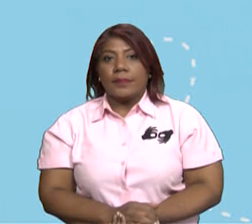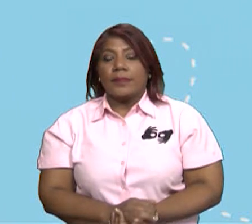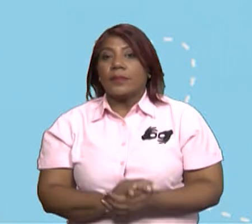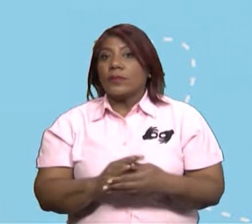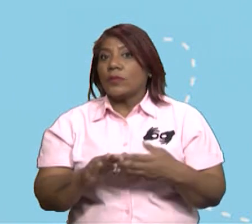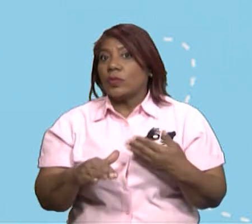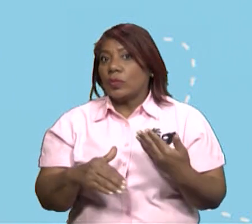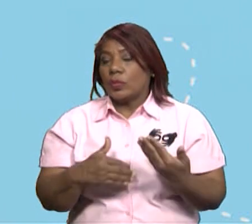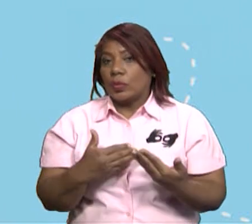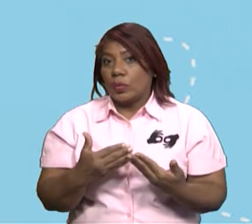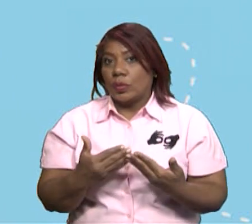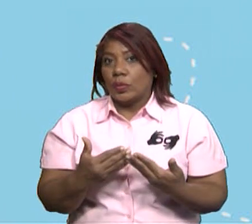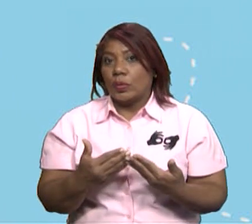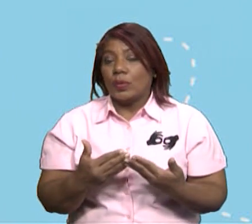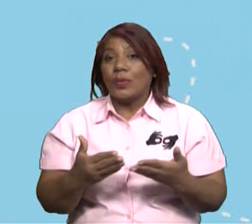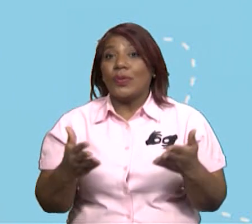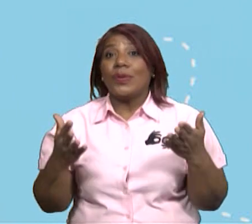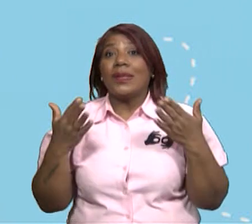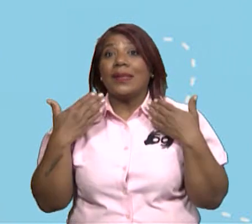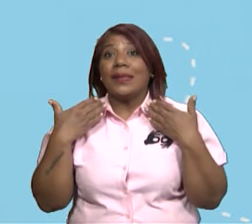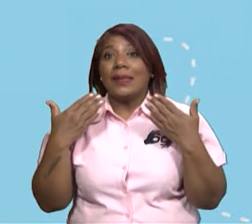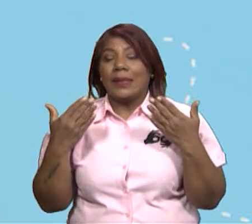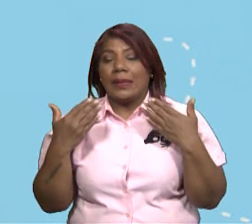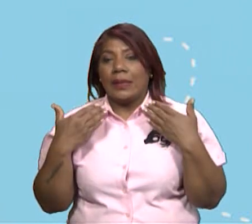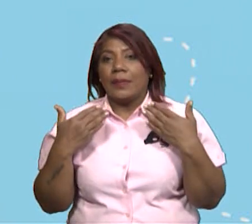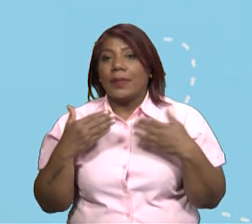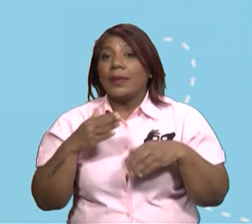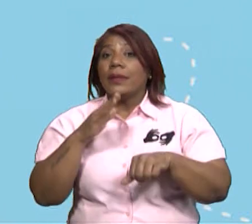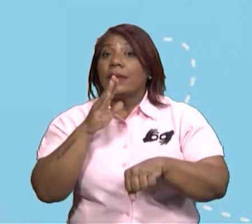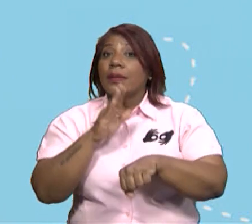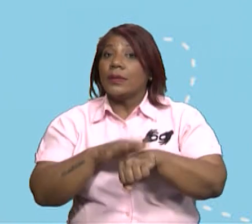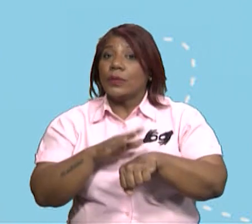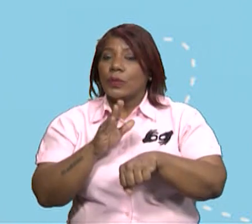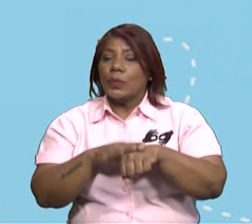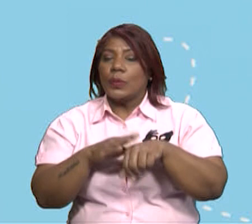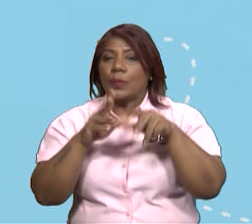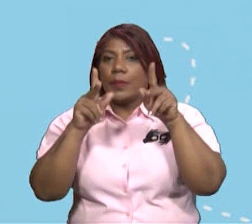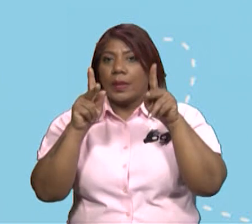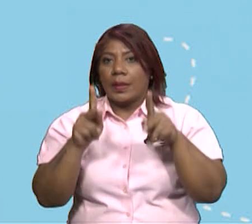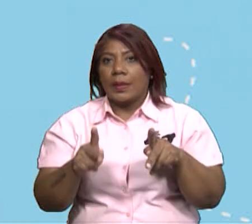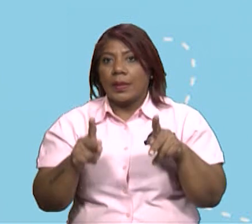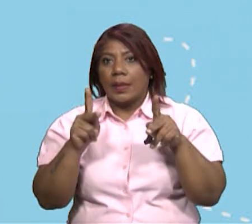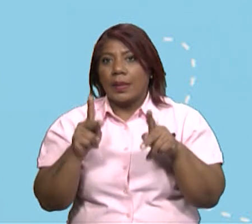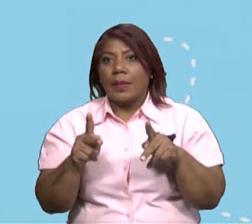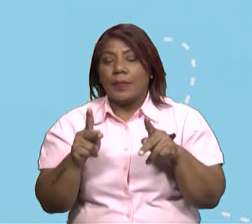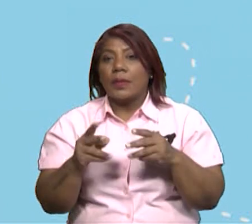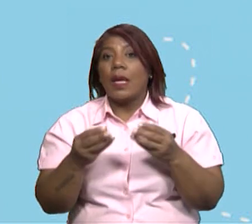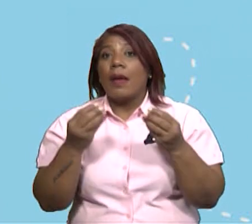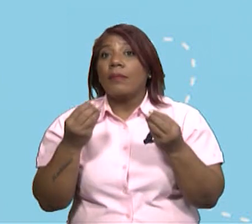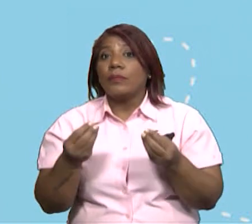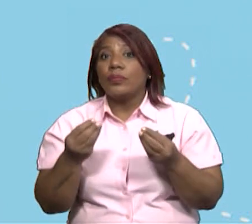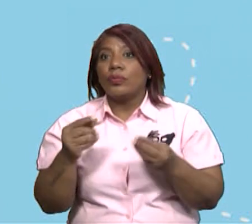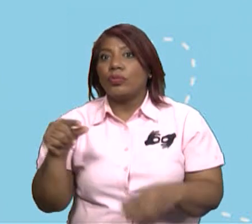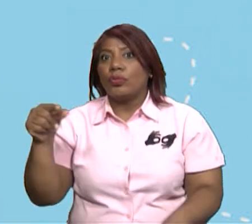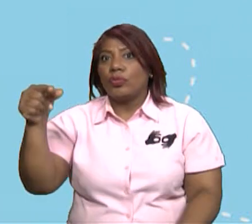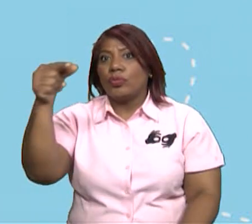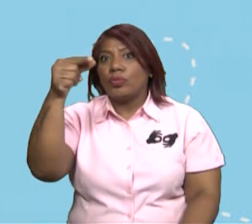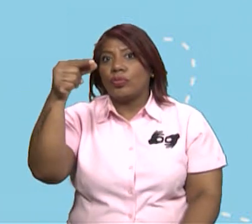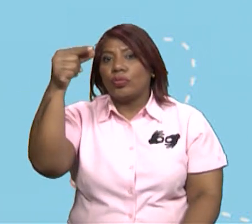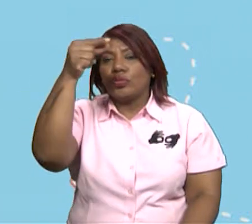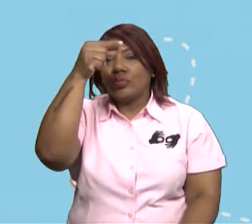global, producto de las actividades humanas, provocan acumulación de gases de efecto de invernadero